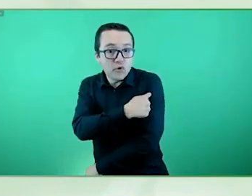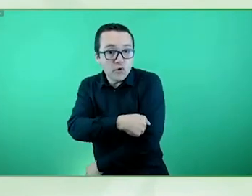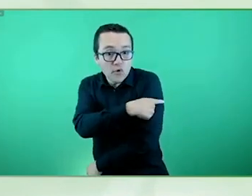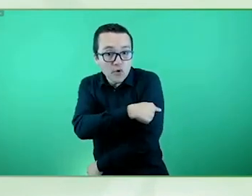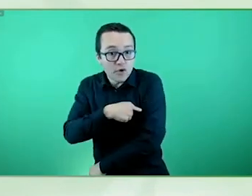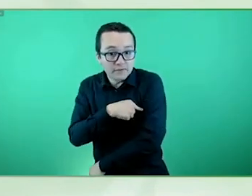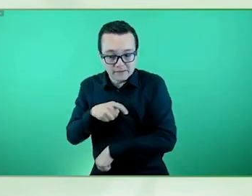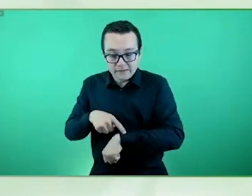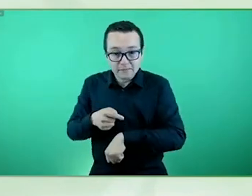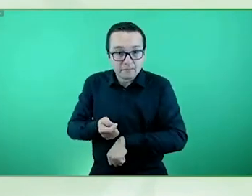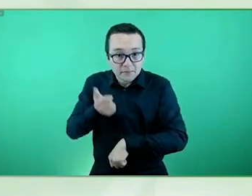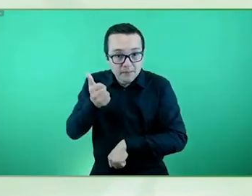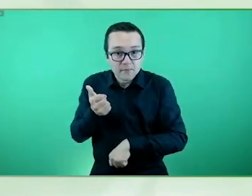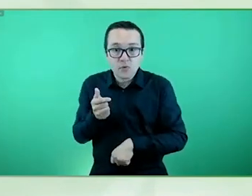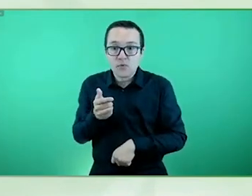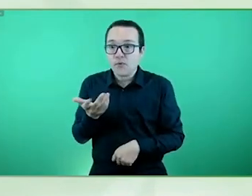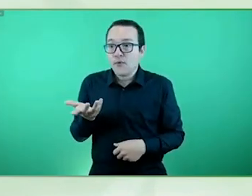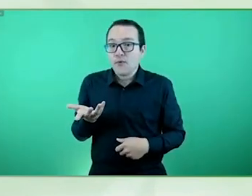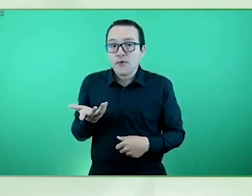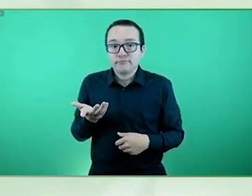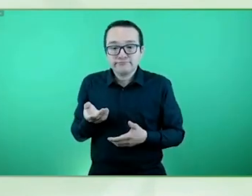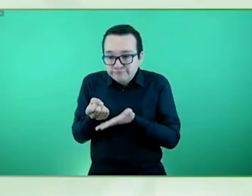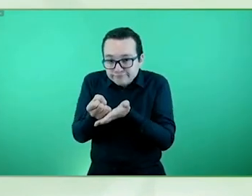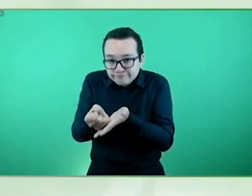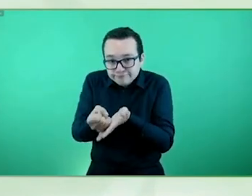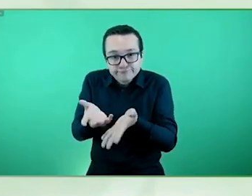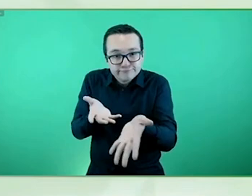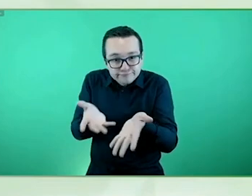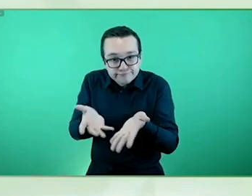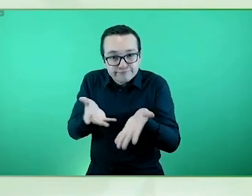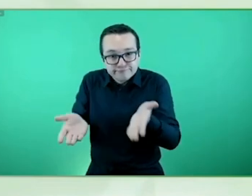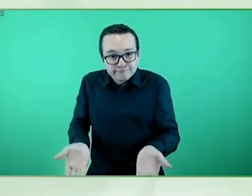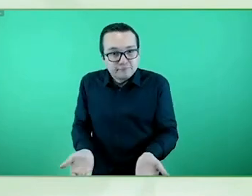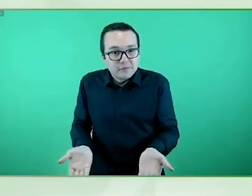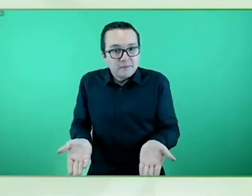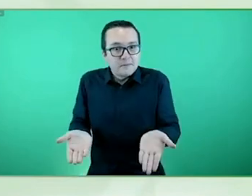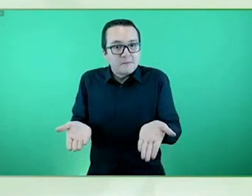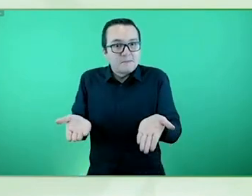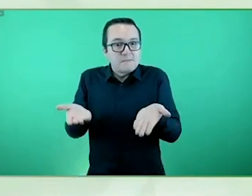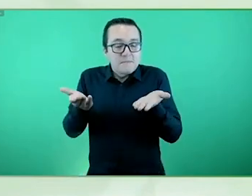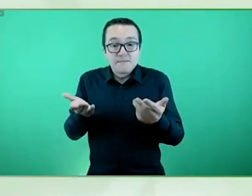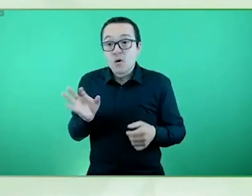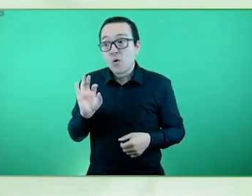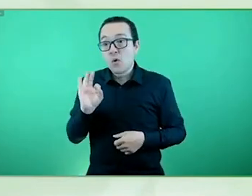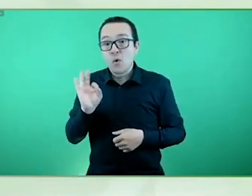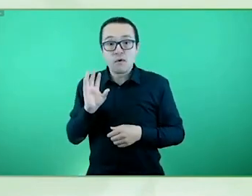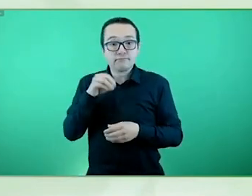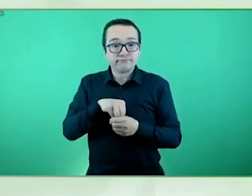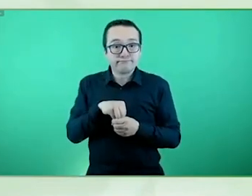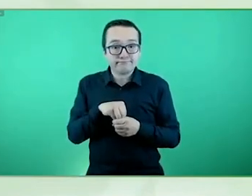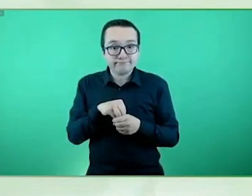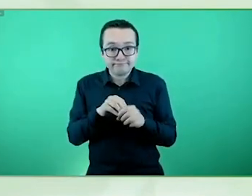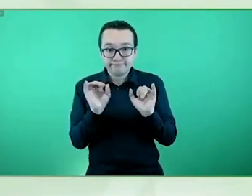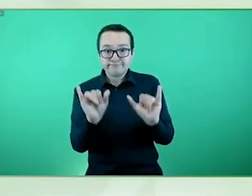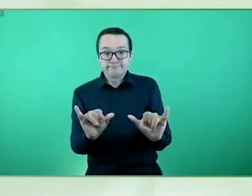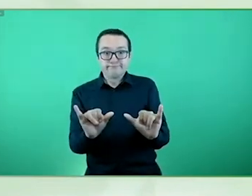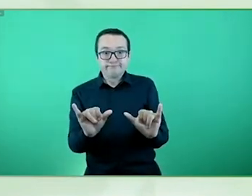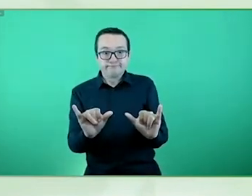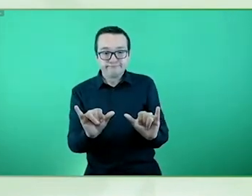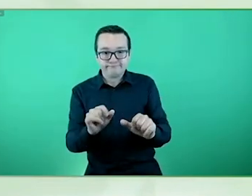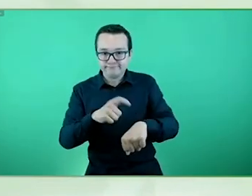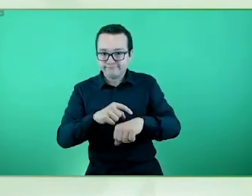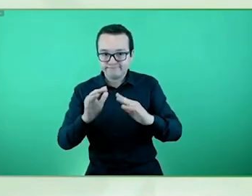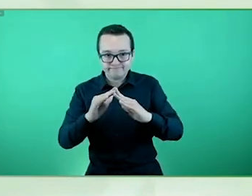de rehabilitación o estén sometidas a cuarentena con la que todos nos hemos familiarizado lamentablemente